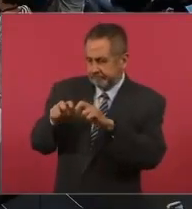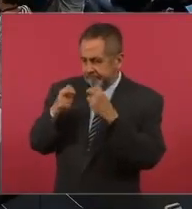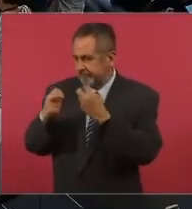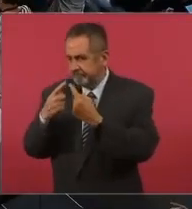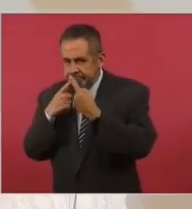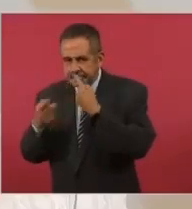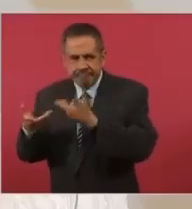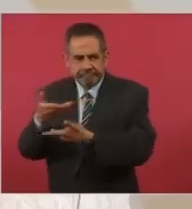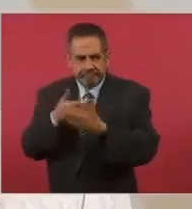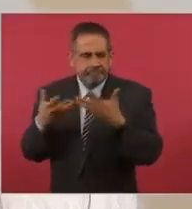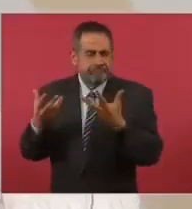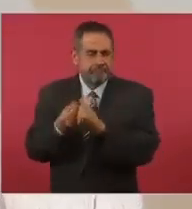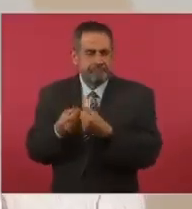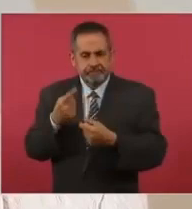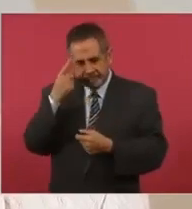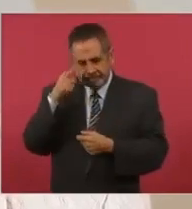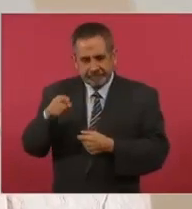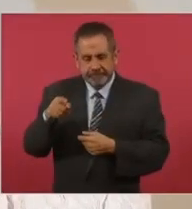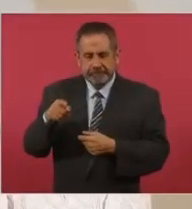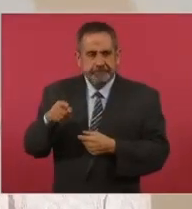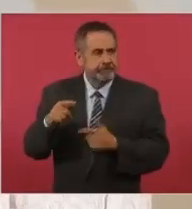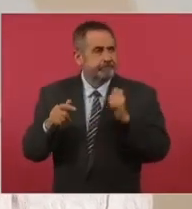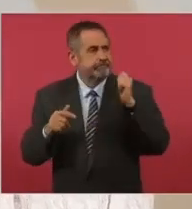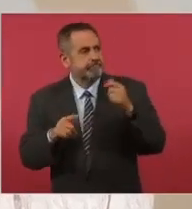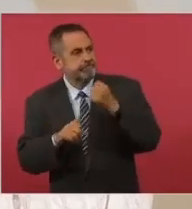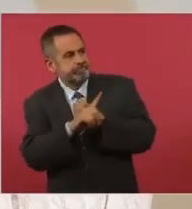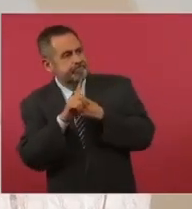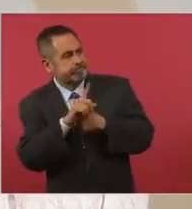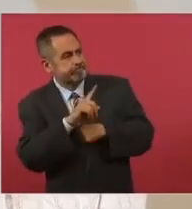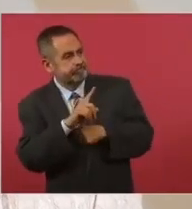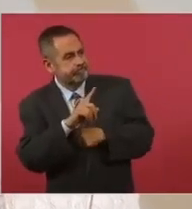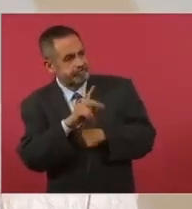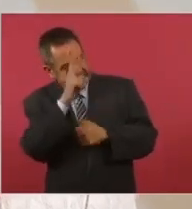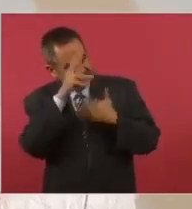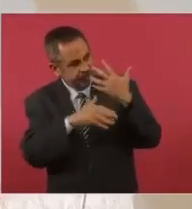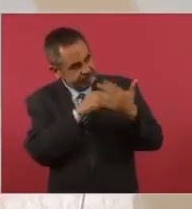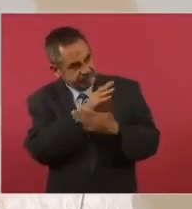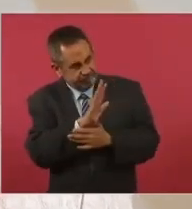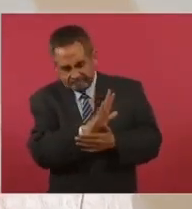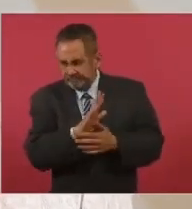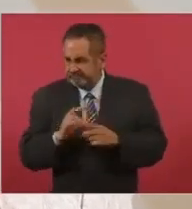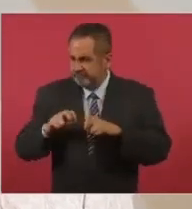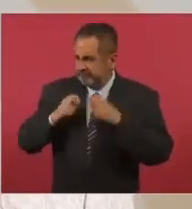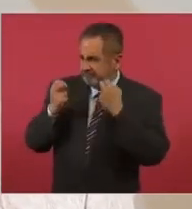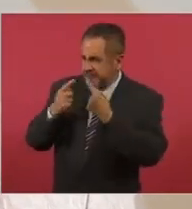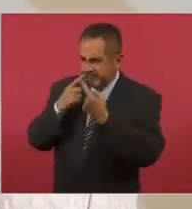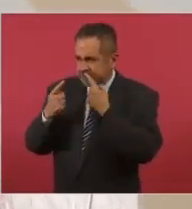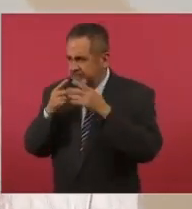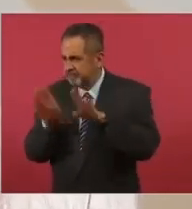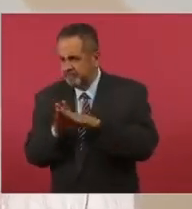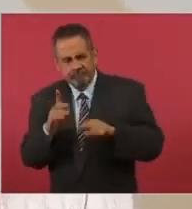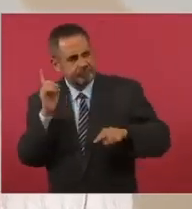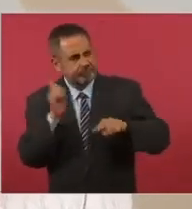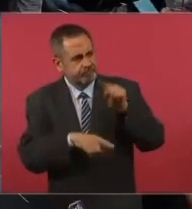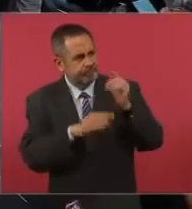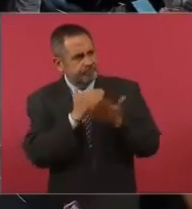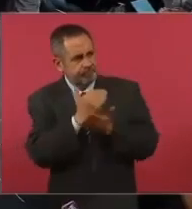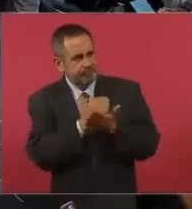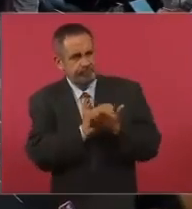enfrentar el flagelo de la violencia. Y vamos bien.